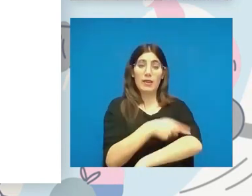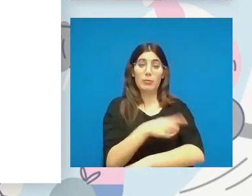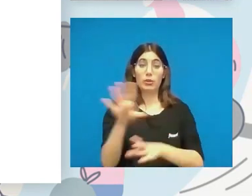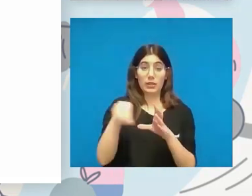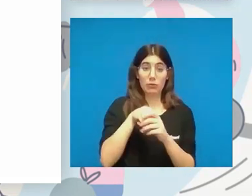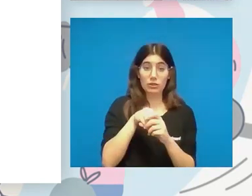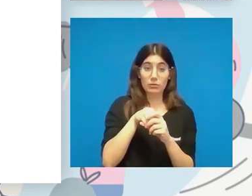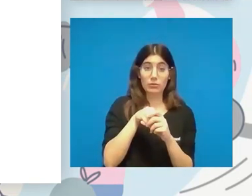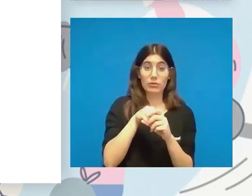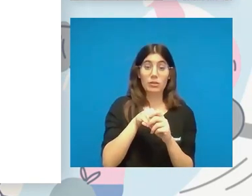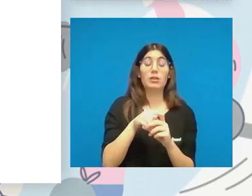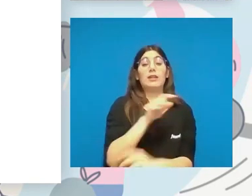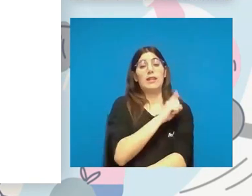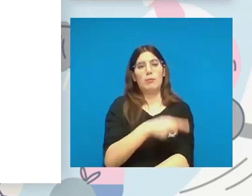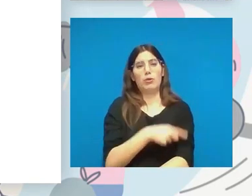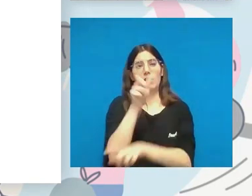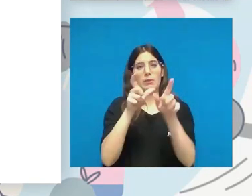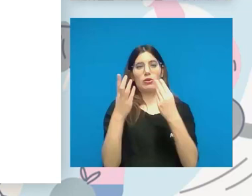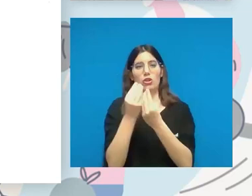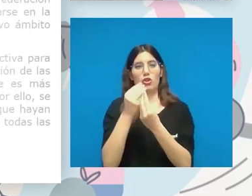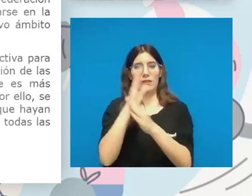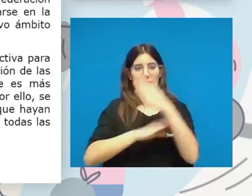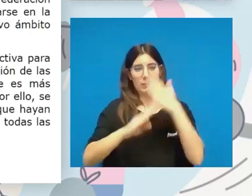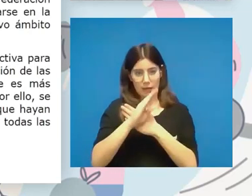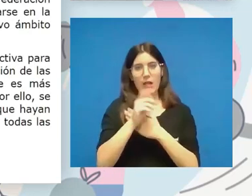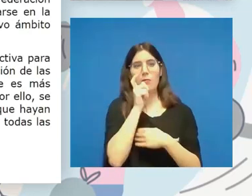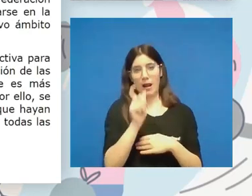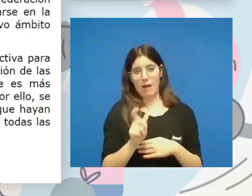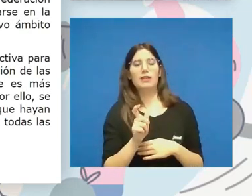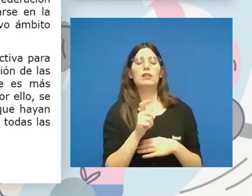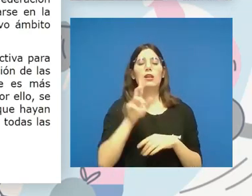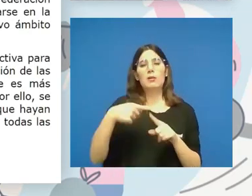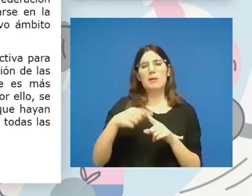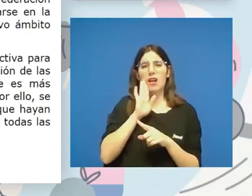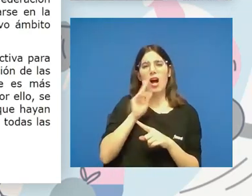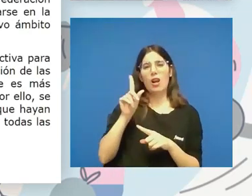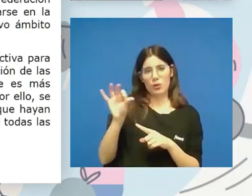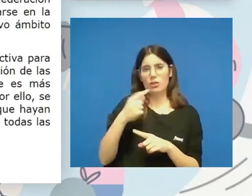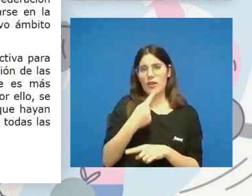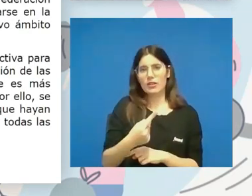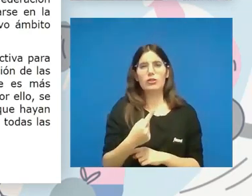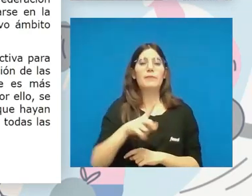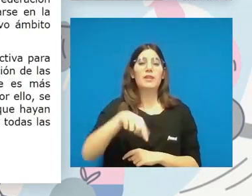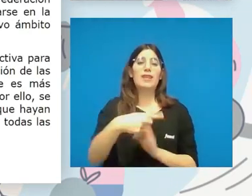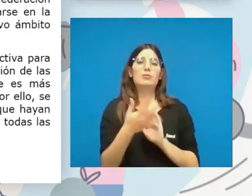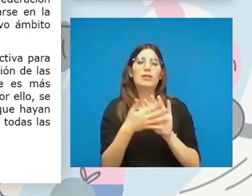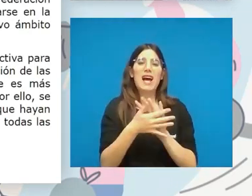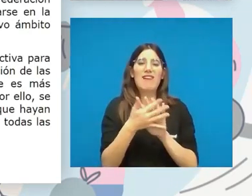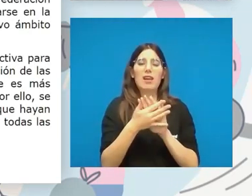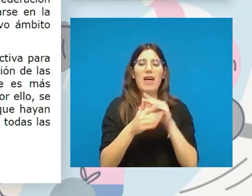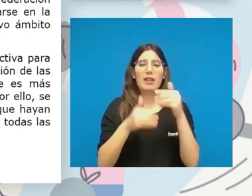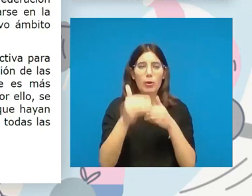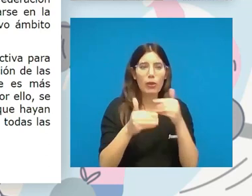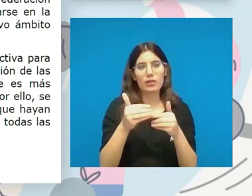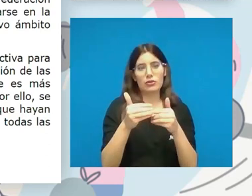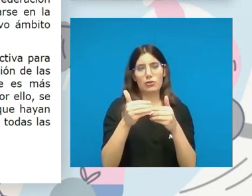y deporte de personas con discapacidad, más todo lo que ha comentado el compañero y que luego pues habla de ese proceso de incorporación y de